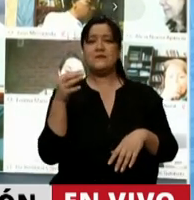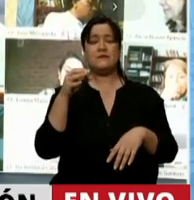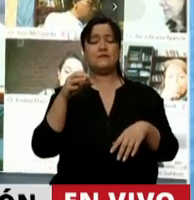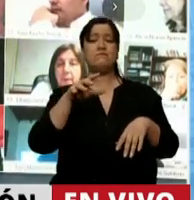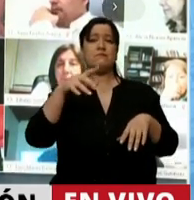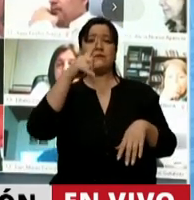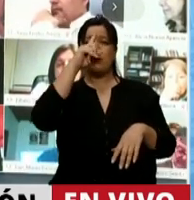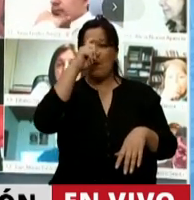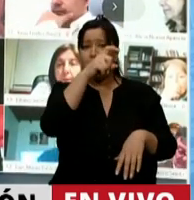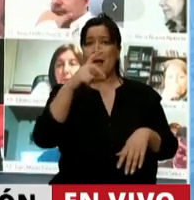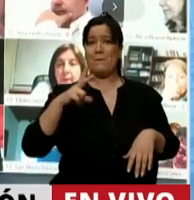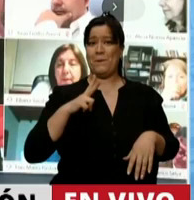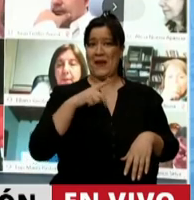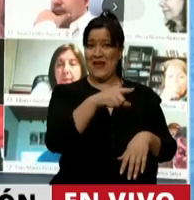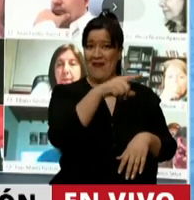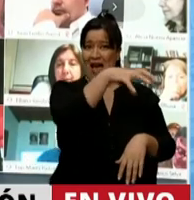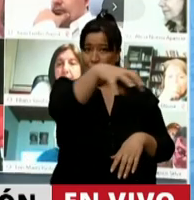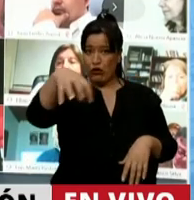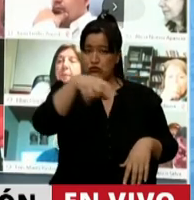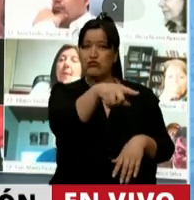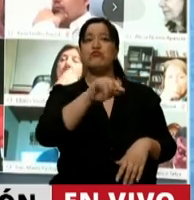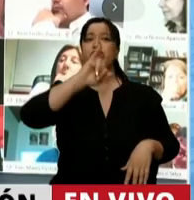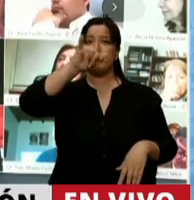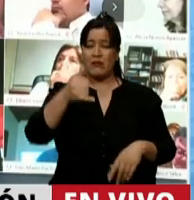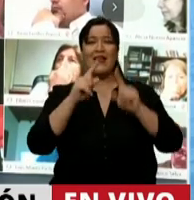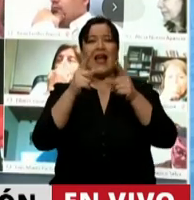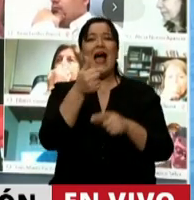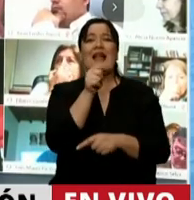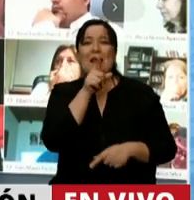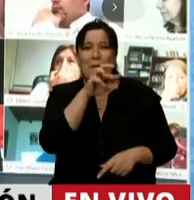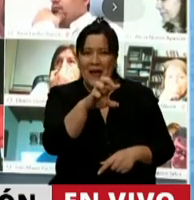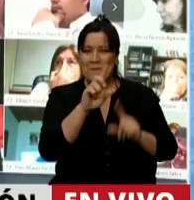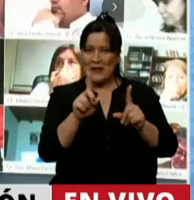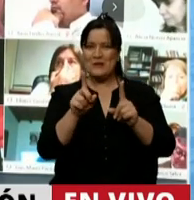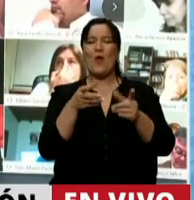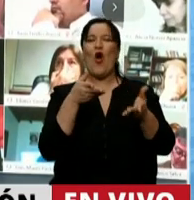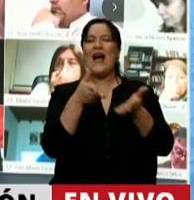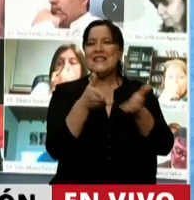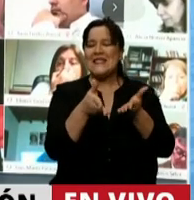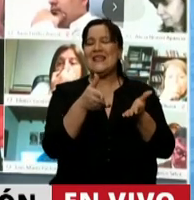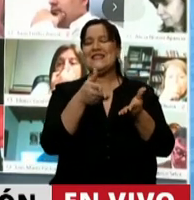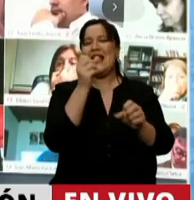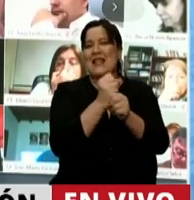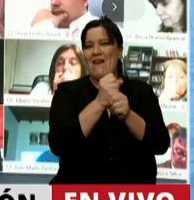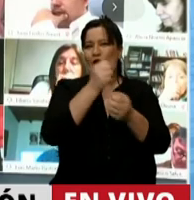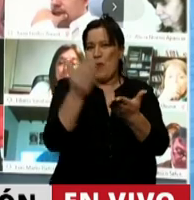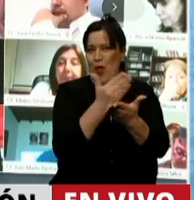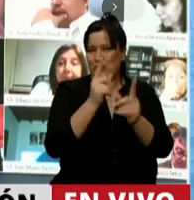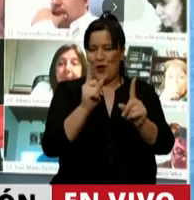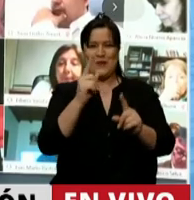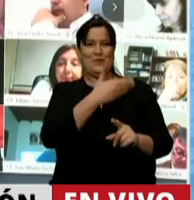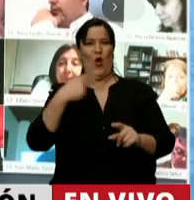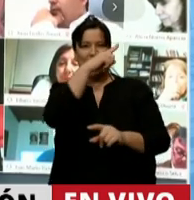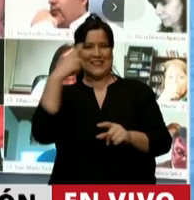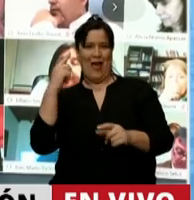el sistema de salud privado, ha tenido acceso al ATP, a la asistencia al trabajo y la producción, y de este modo también ha